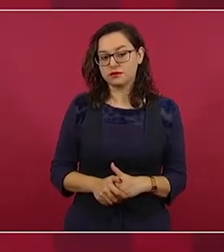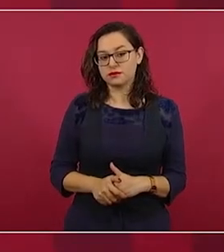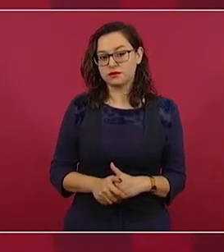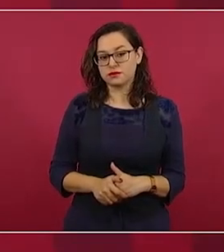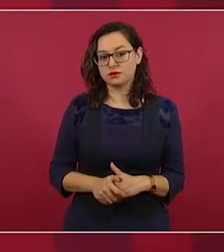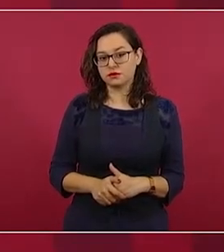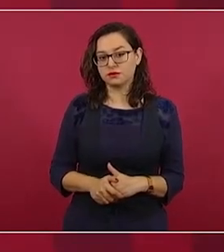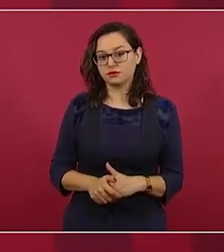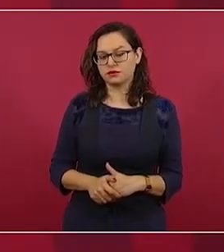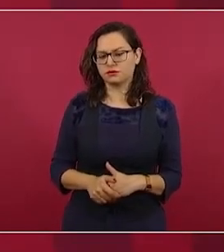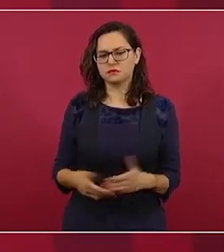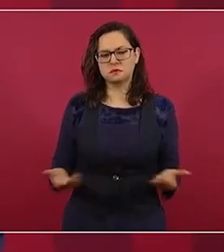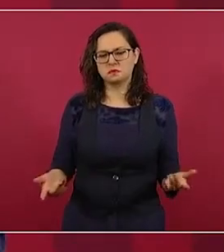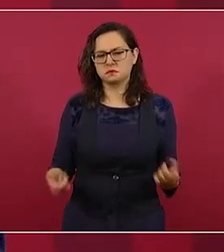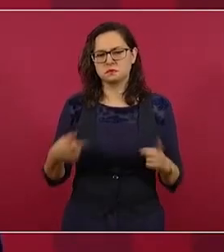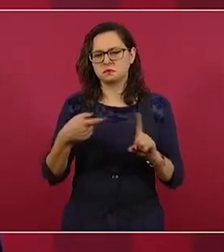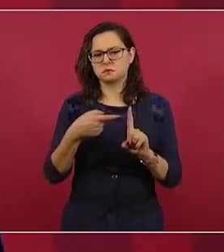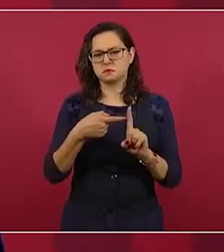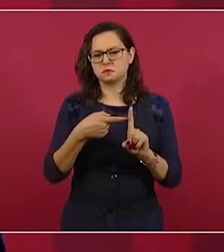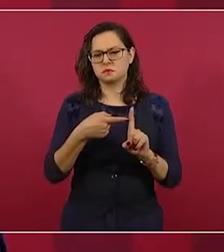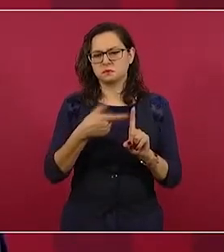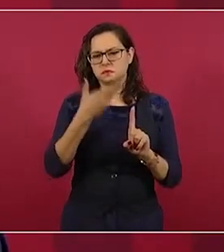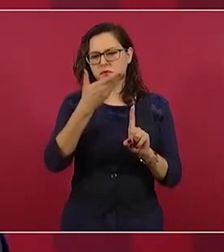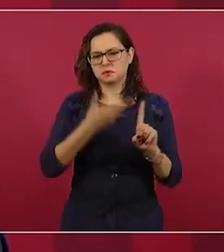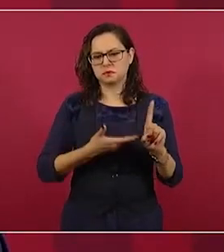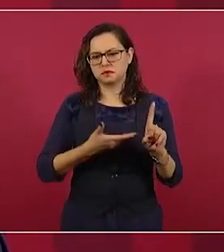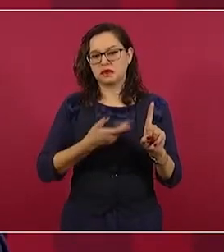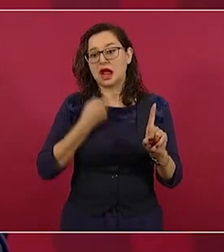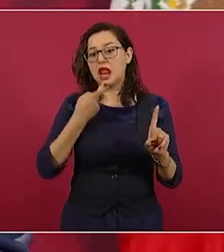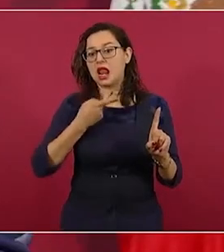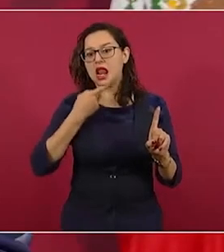haciendo a lado la demagogia,